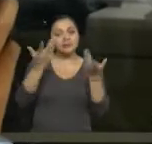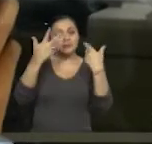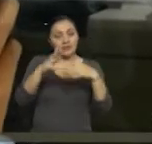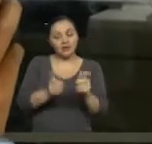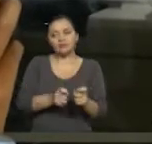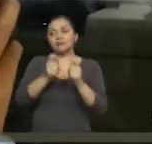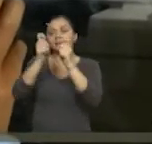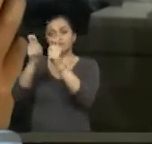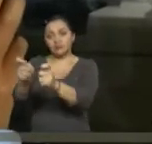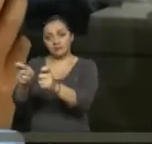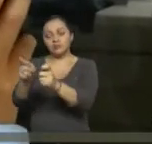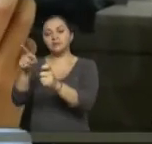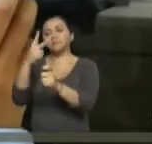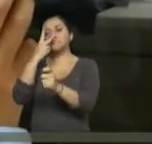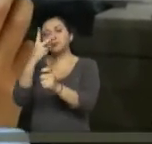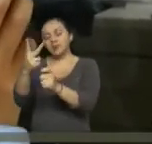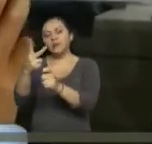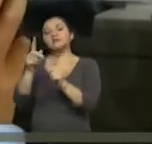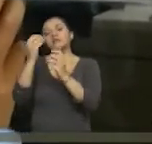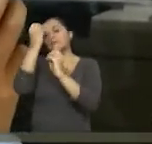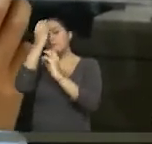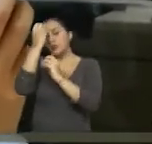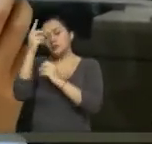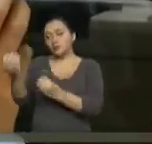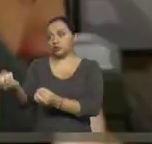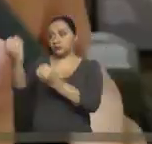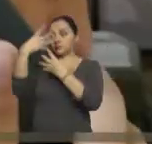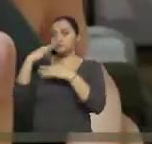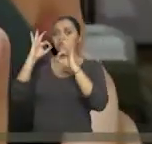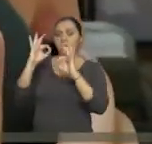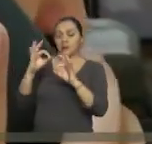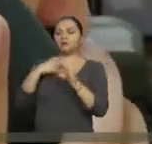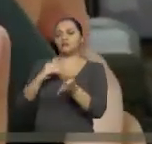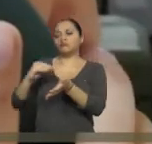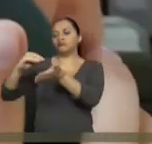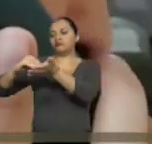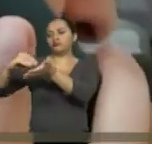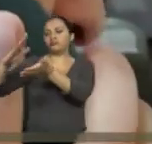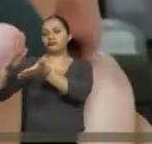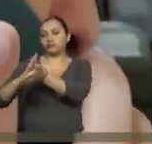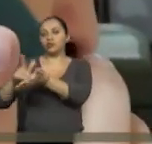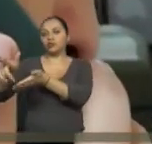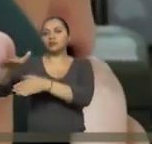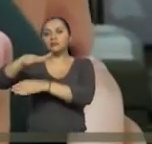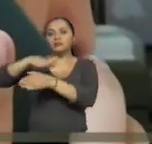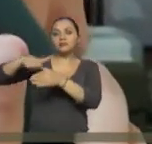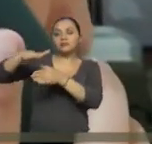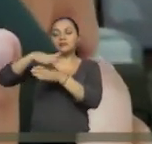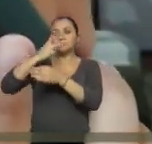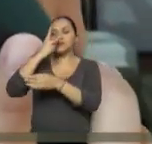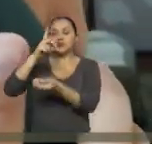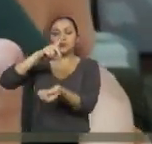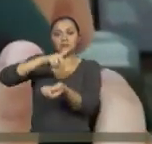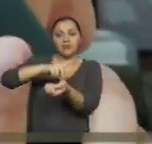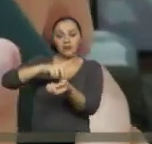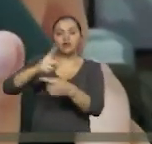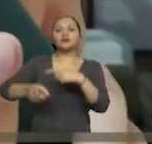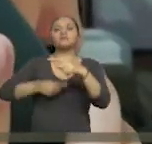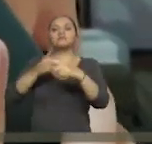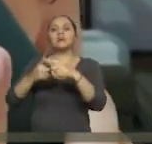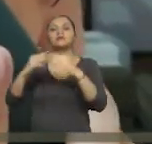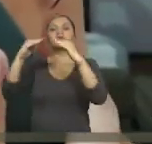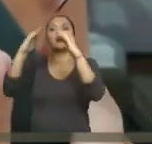y derivado considerando la información que otorgue la persona con respecto a su diagnóstico médico y la